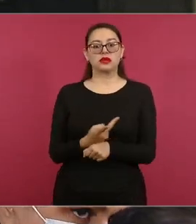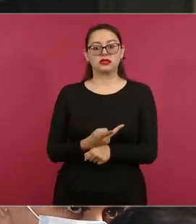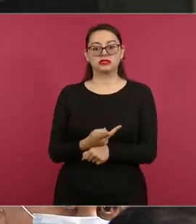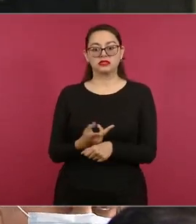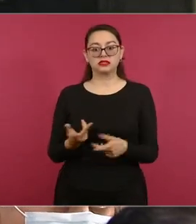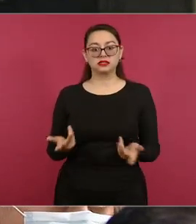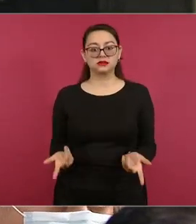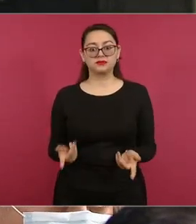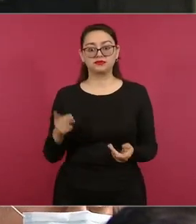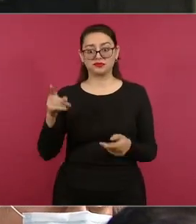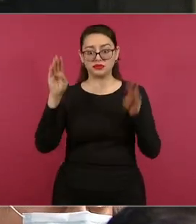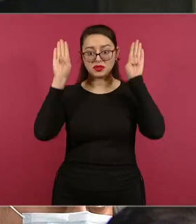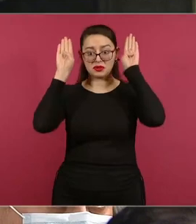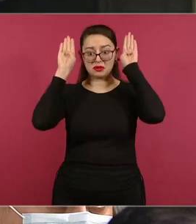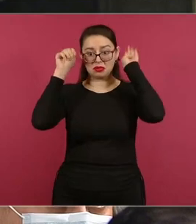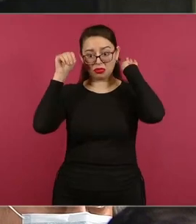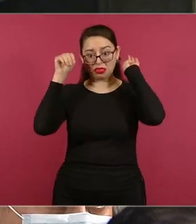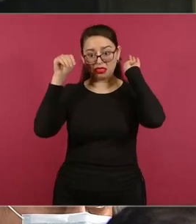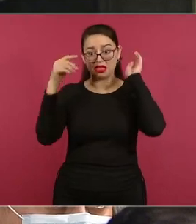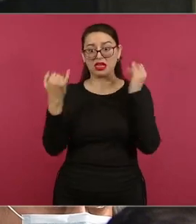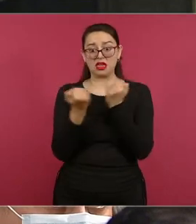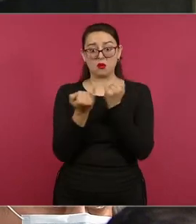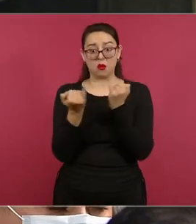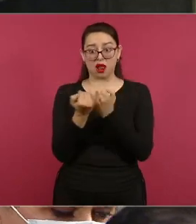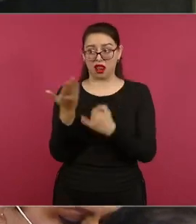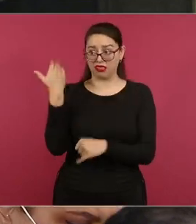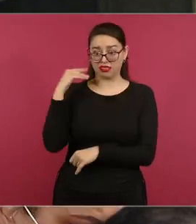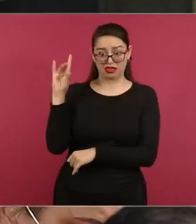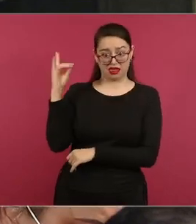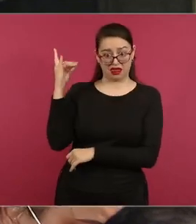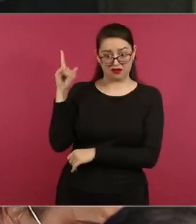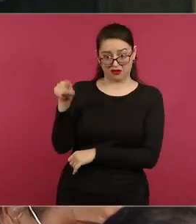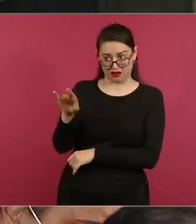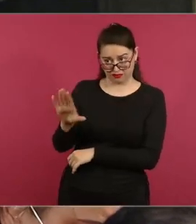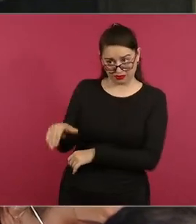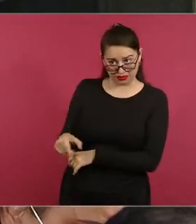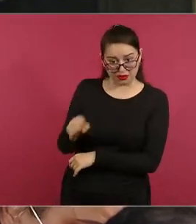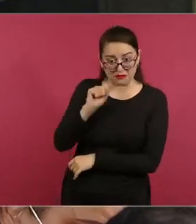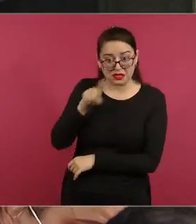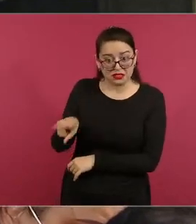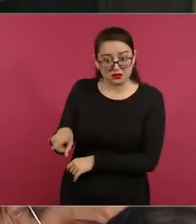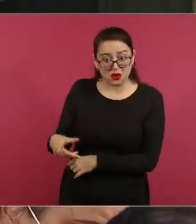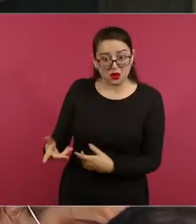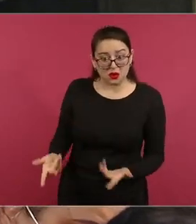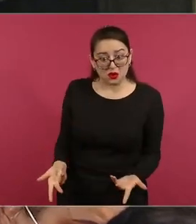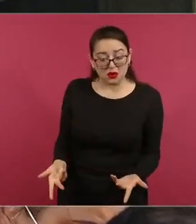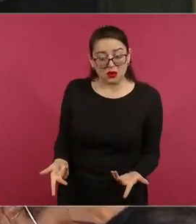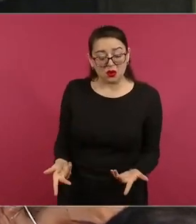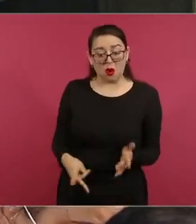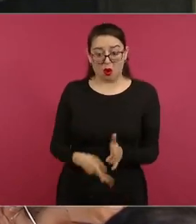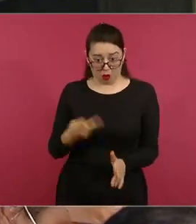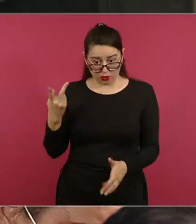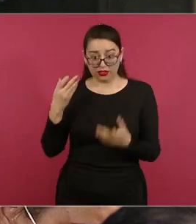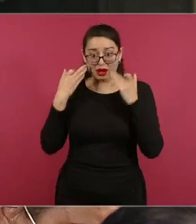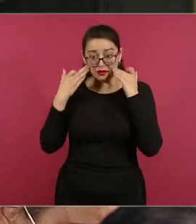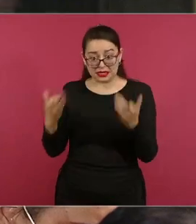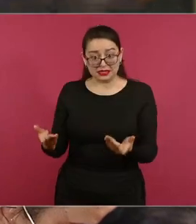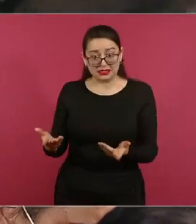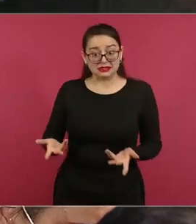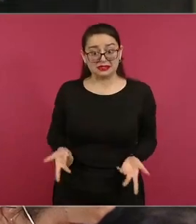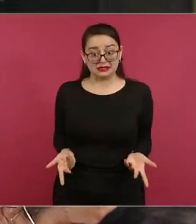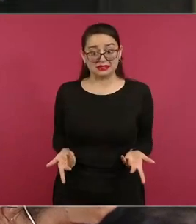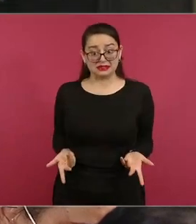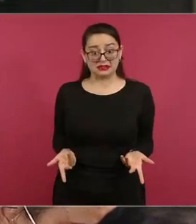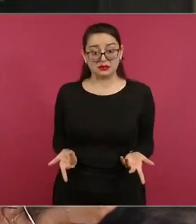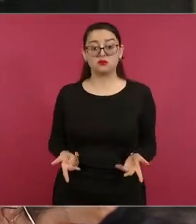la parte de sus orejas como la anterior jirafa? Día a día se seguirá deteriorando hasta que seamos testigos nuevamente de un destino trágico.